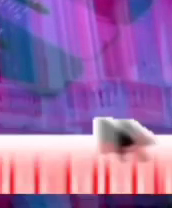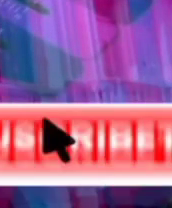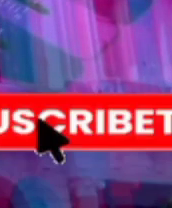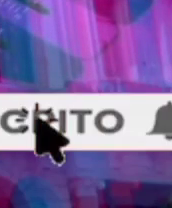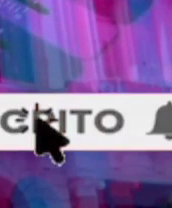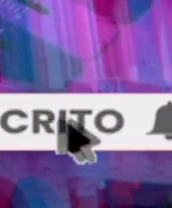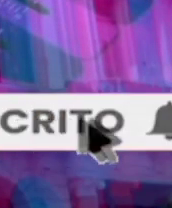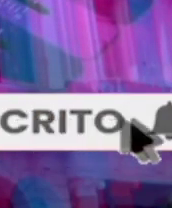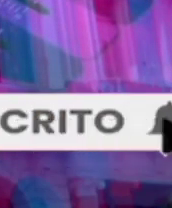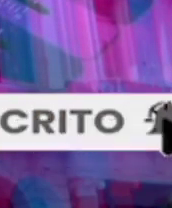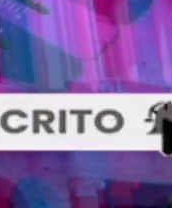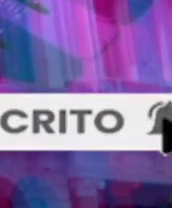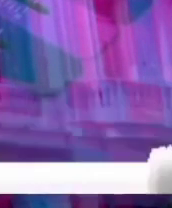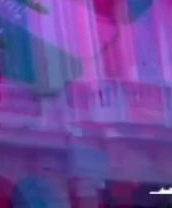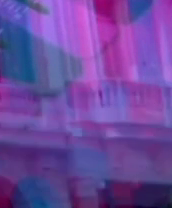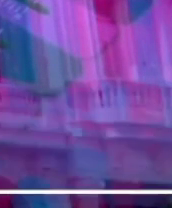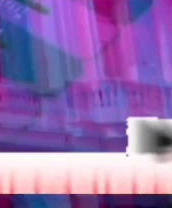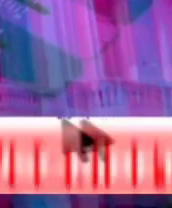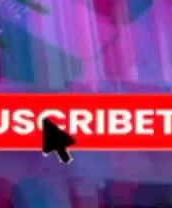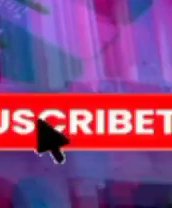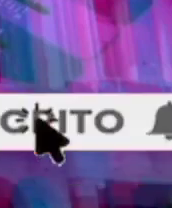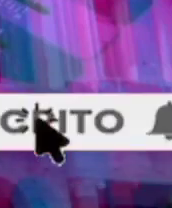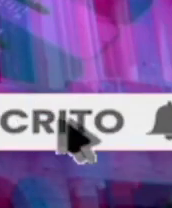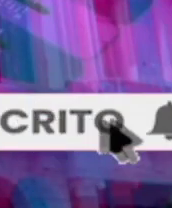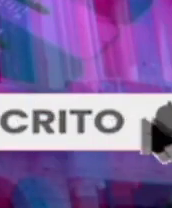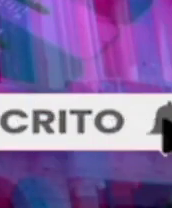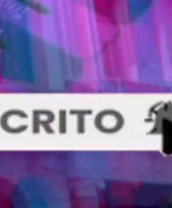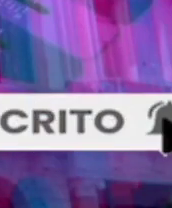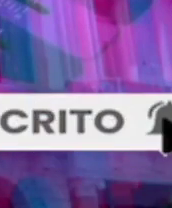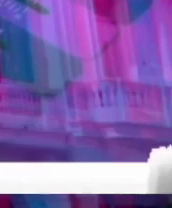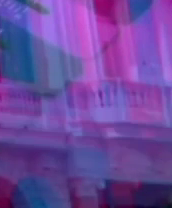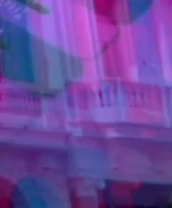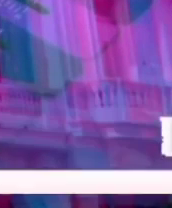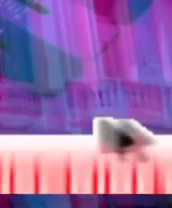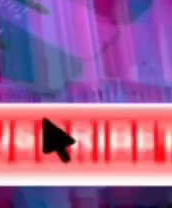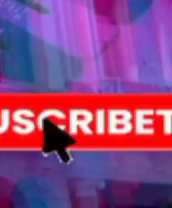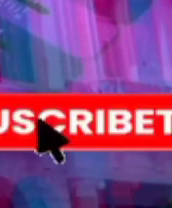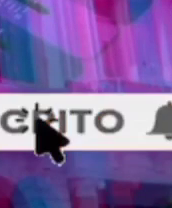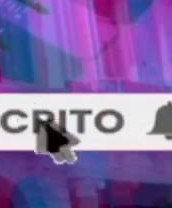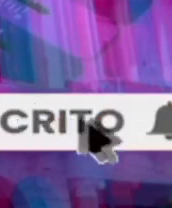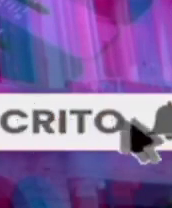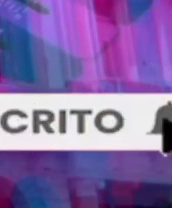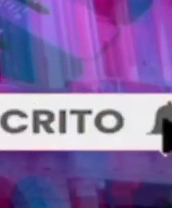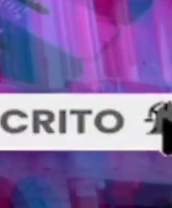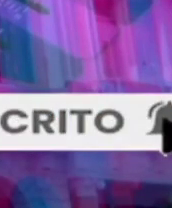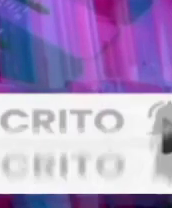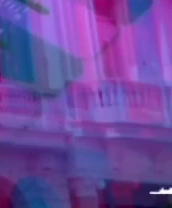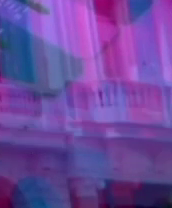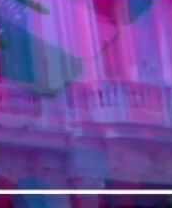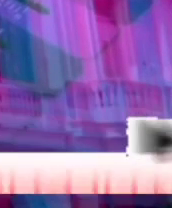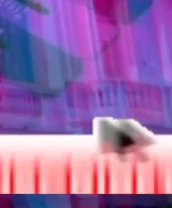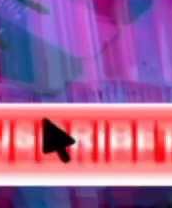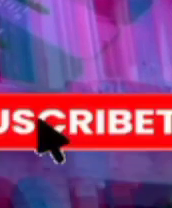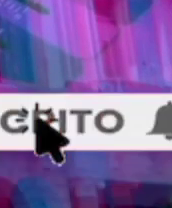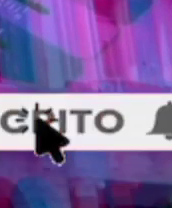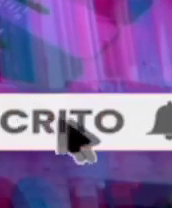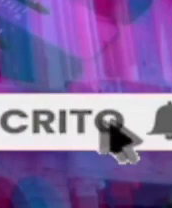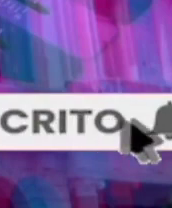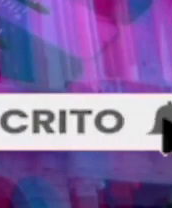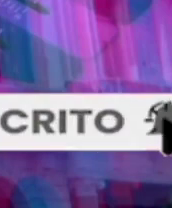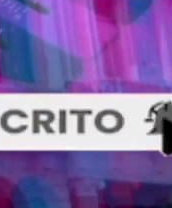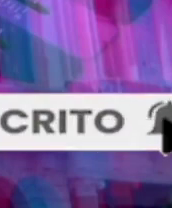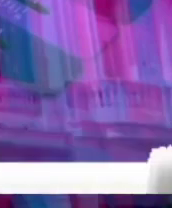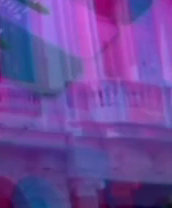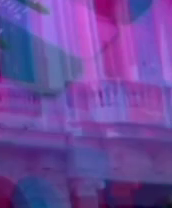Súmate a nuestro canal en YouTube, y si te gustan nuestros contenidos, da like, coméntanos tus ideas y comparte con tus